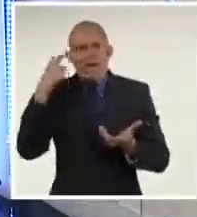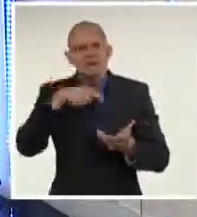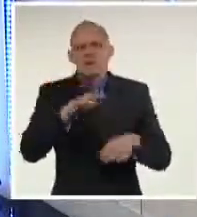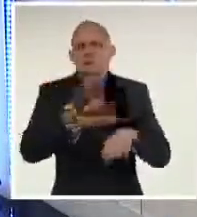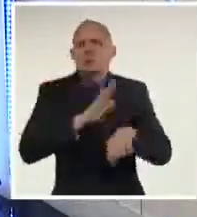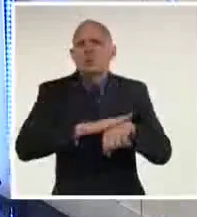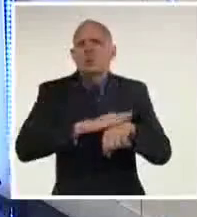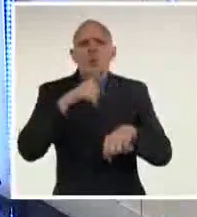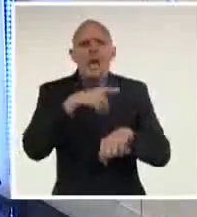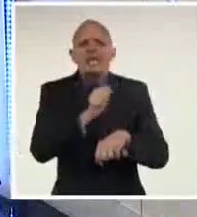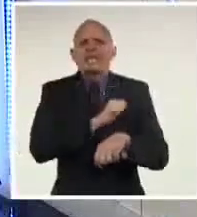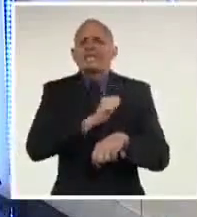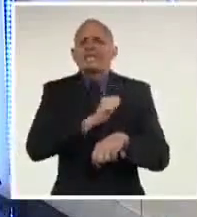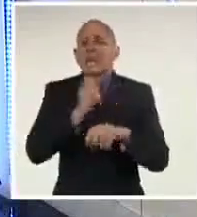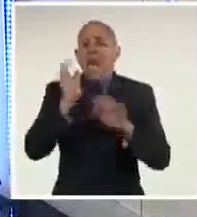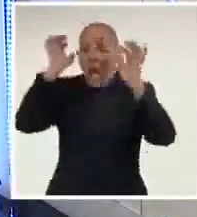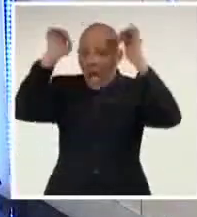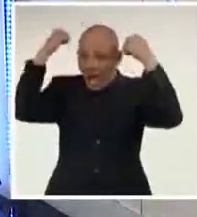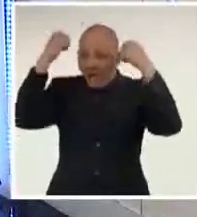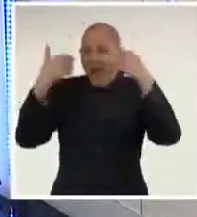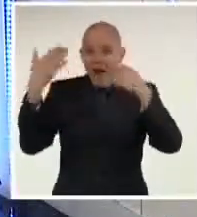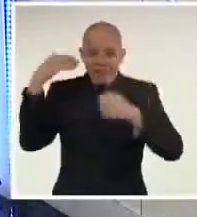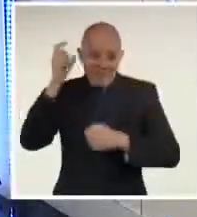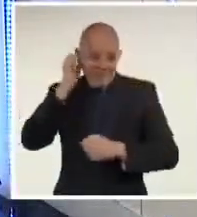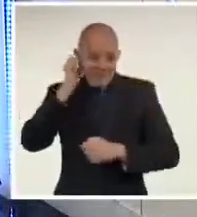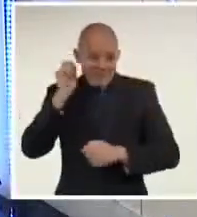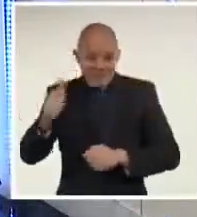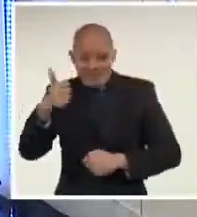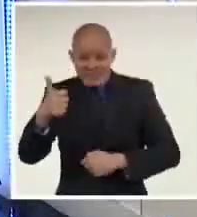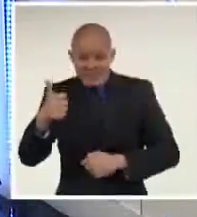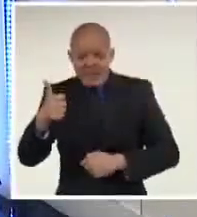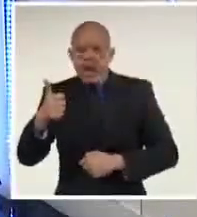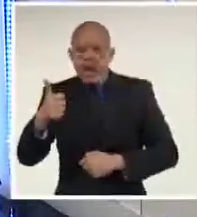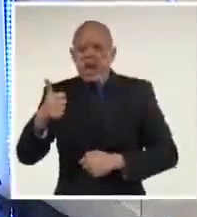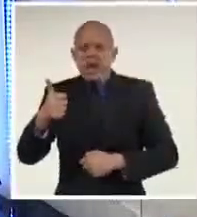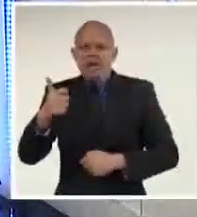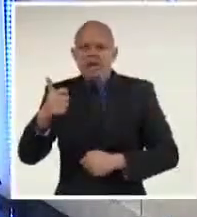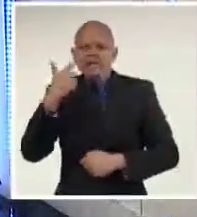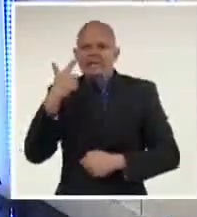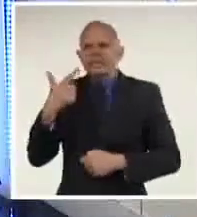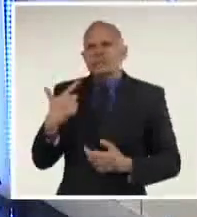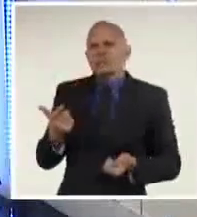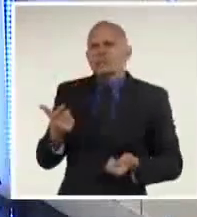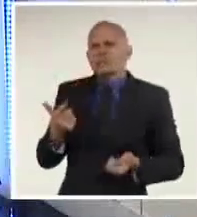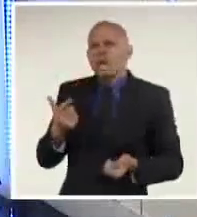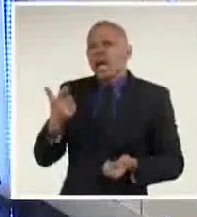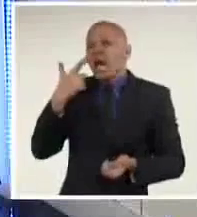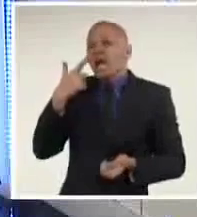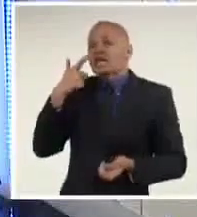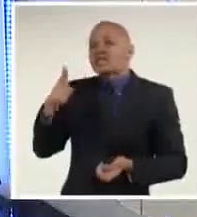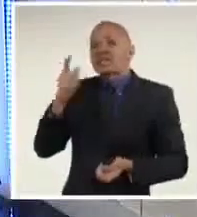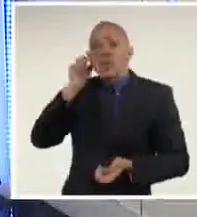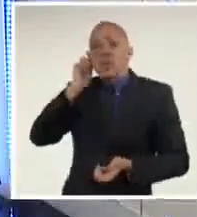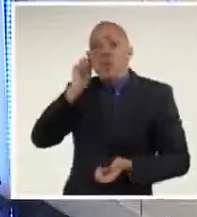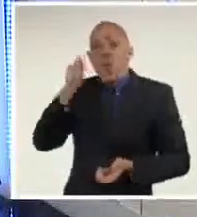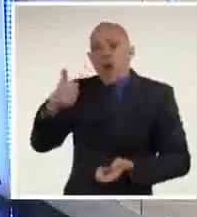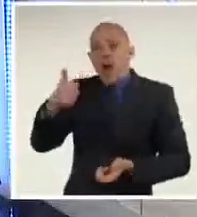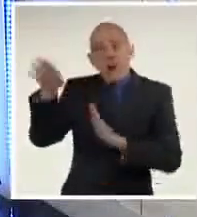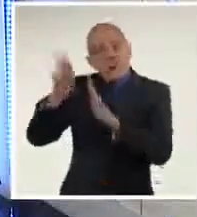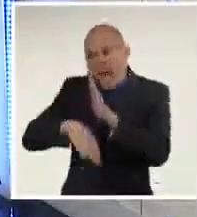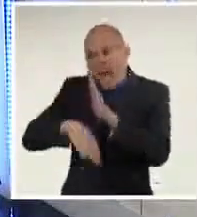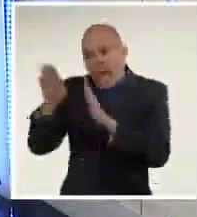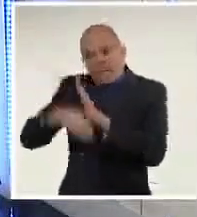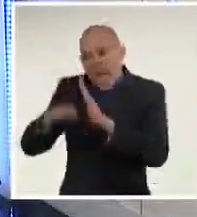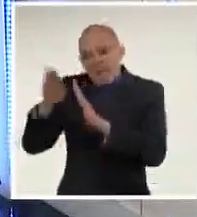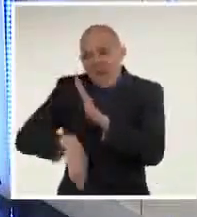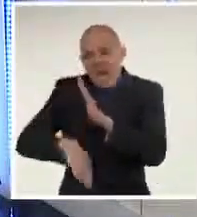Esto es ahora más complicado. Que Boluarte se vaya o Dina Balearte, le dicen. Pero si ella se va, queda el presidente